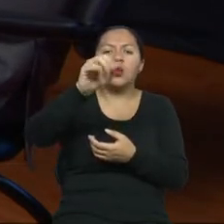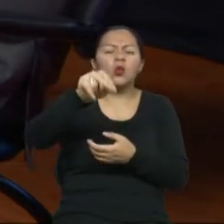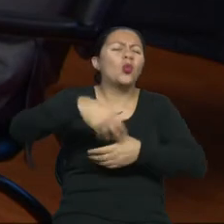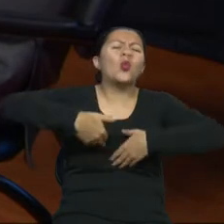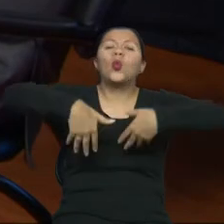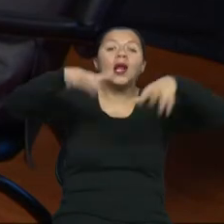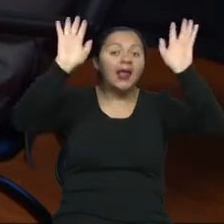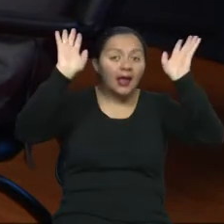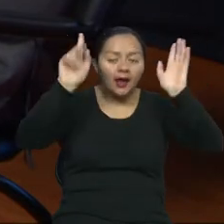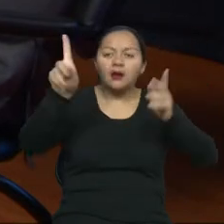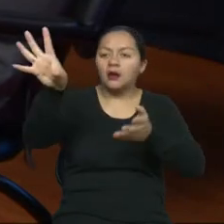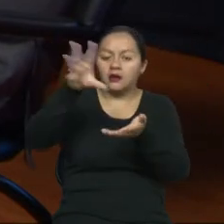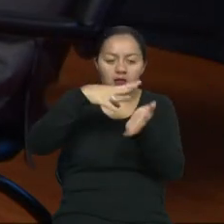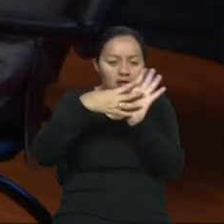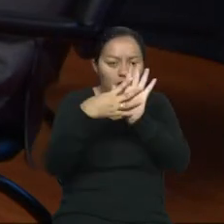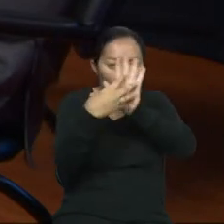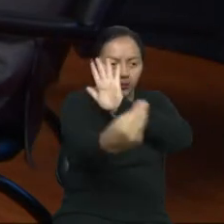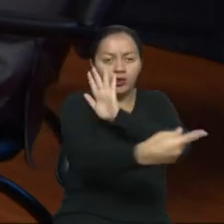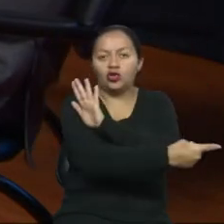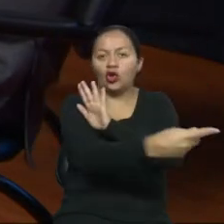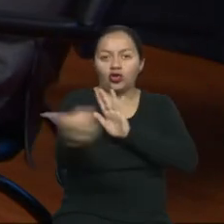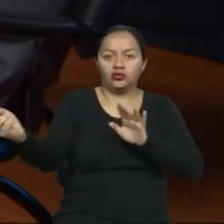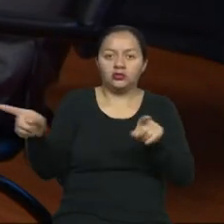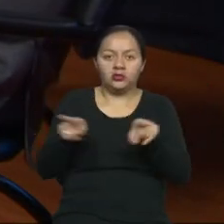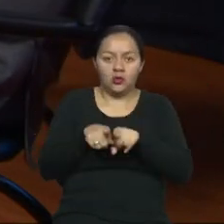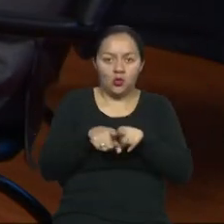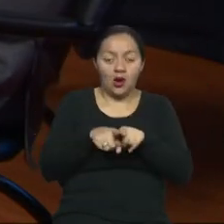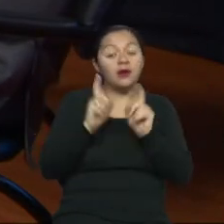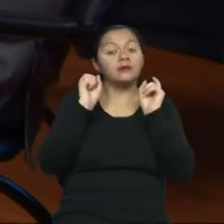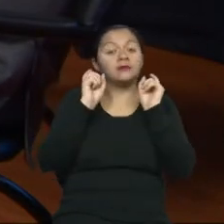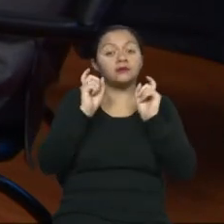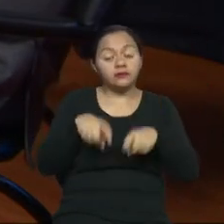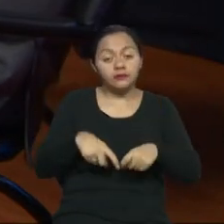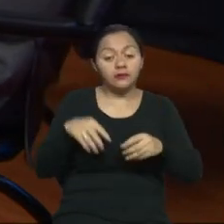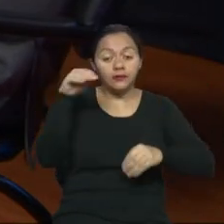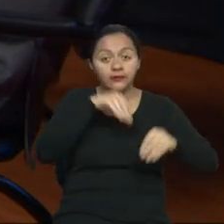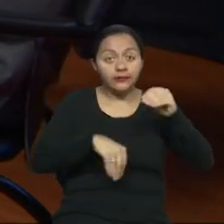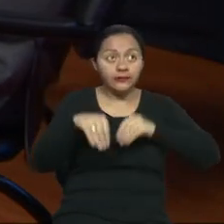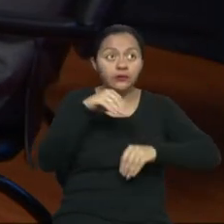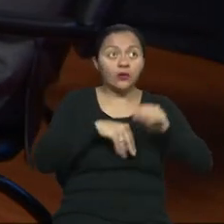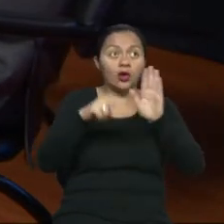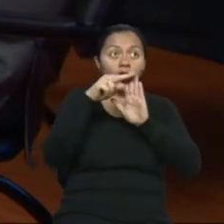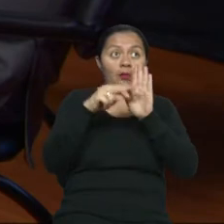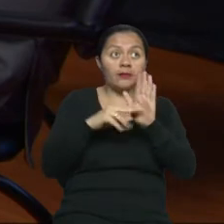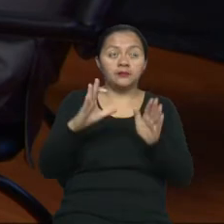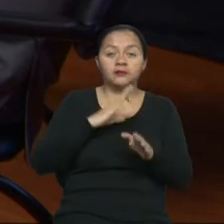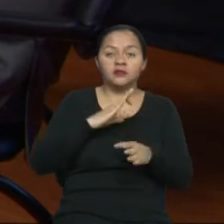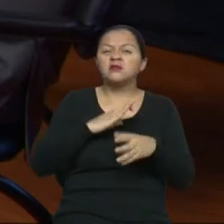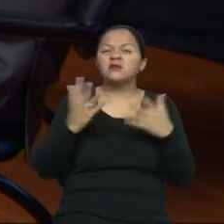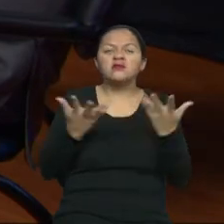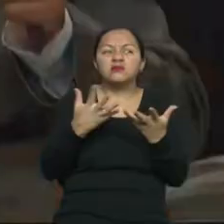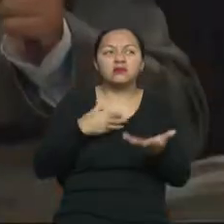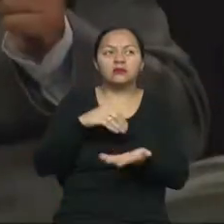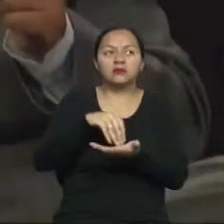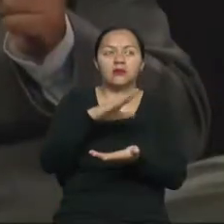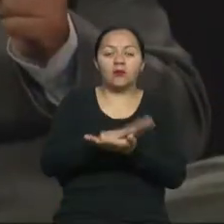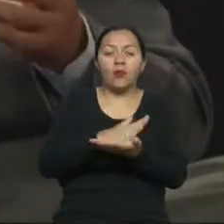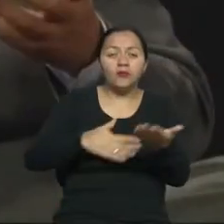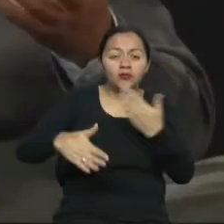nosotros pensemos en nuestro país. Por lo tanto, cuando se elaboran las normas técnicas, no solo nos regimos a los